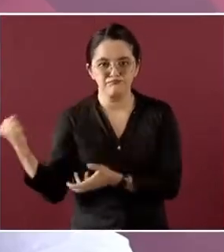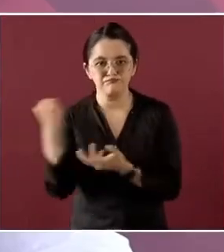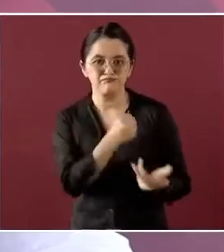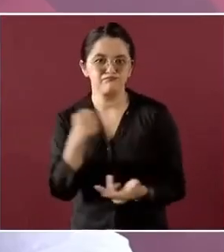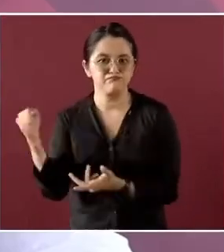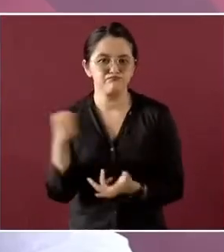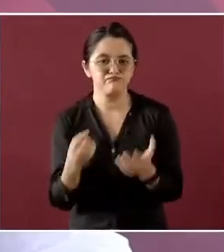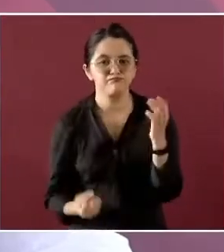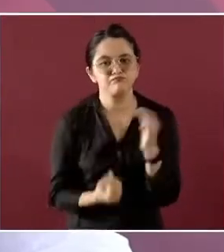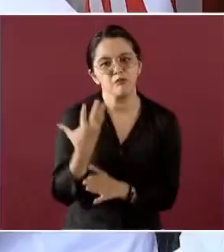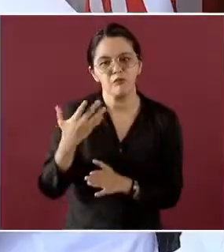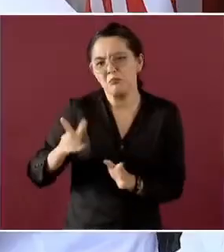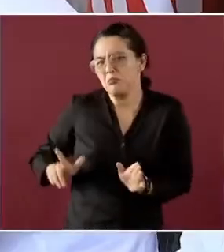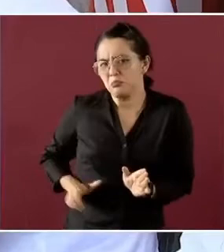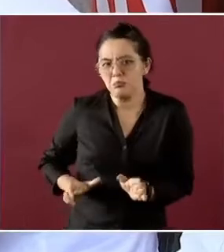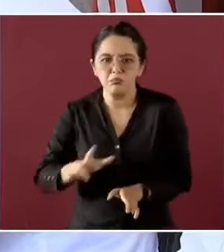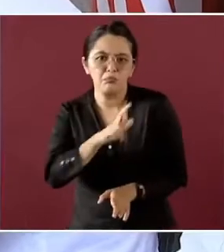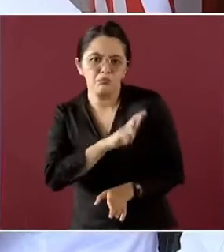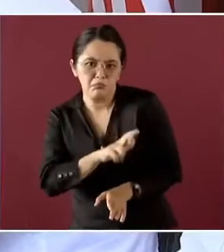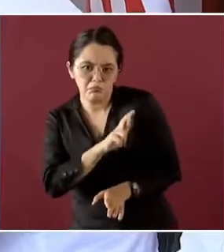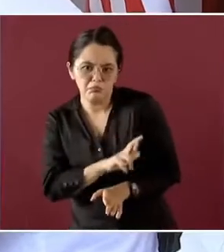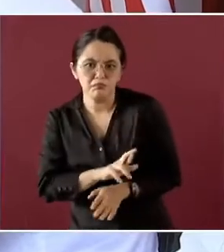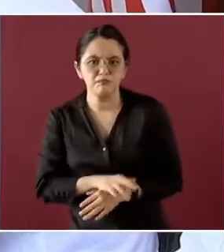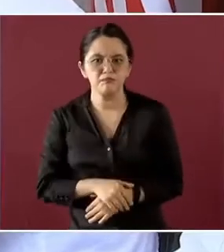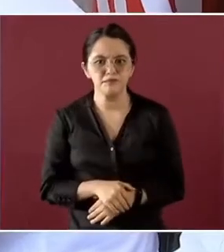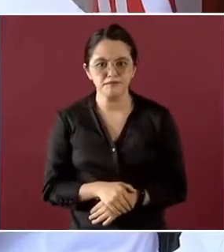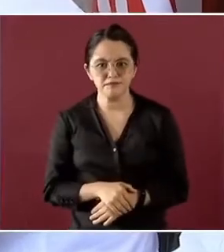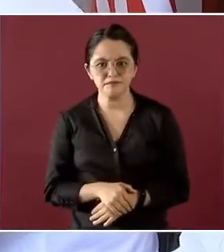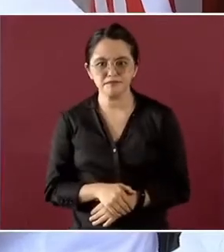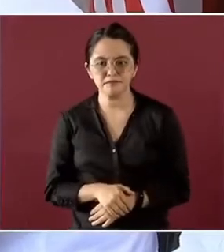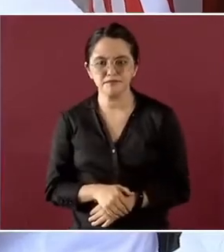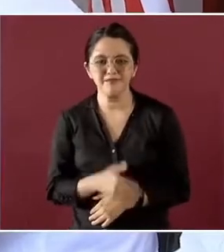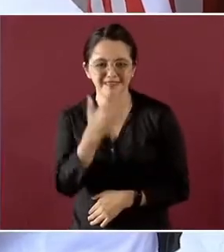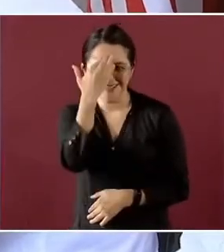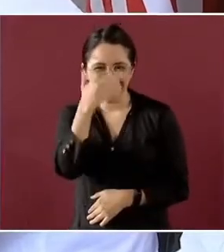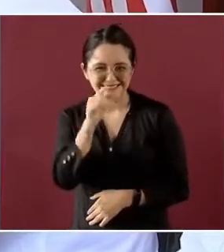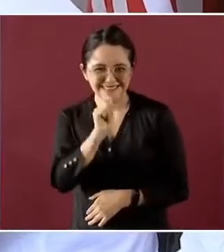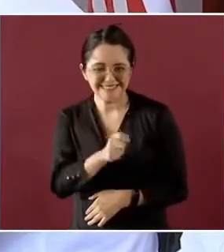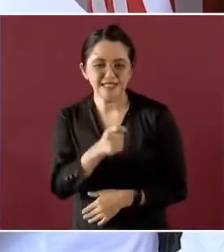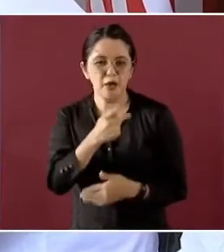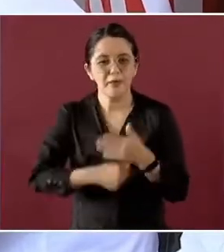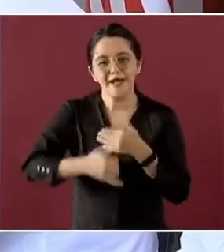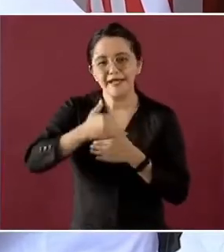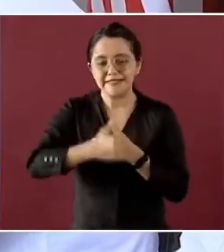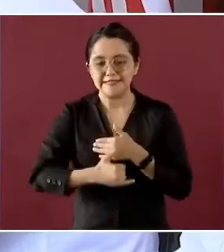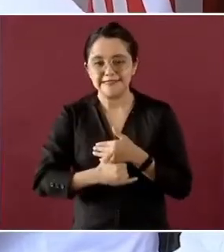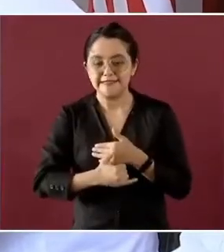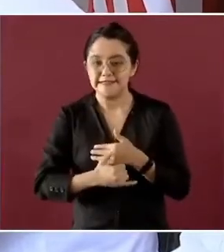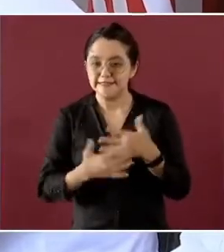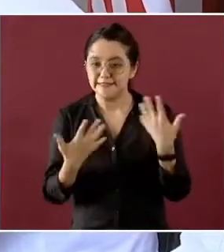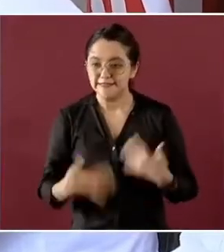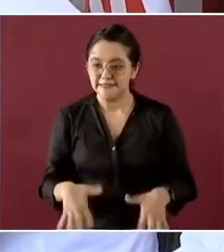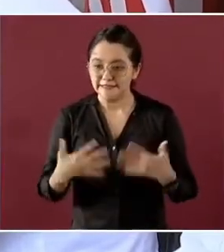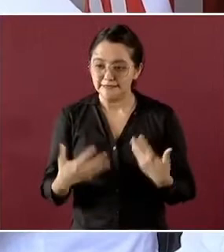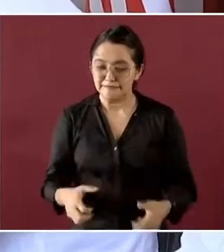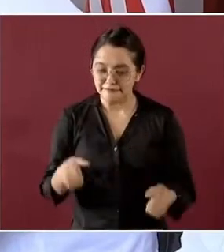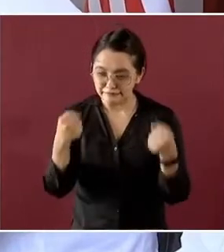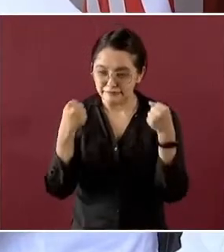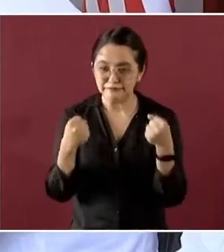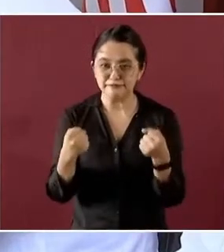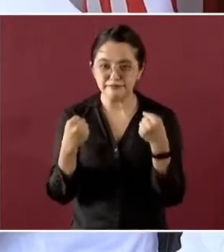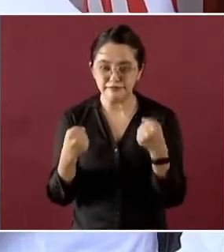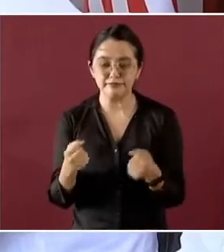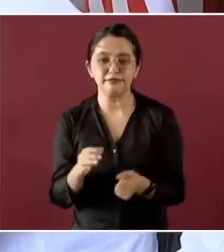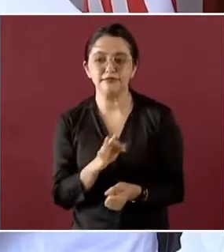tanto públicas como privadas. Sabemos que la ejecución exitosa de un proyecto de esta magnitud requiere de una estrategia